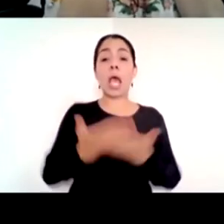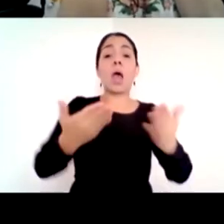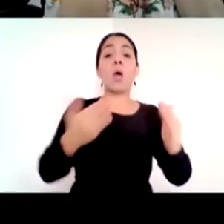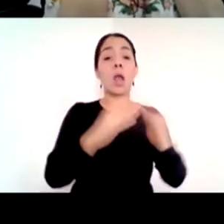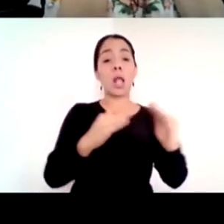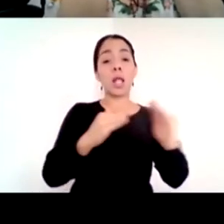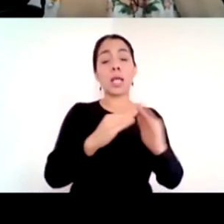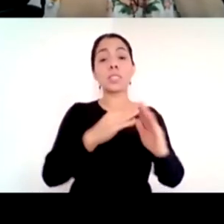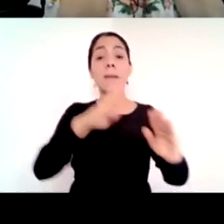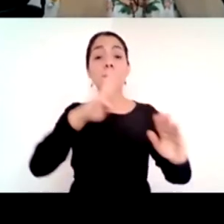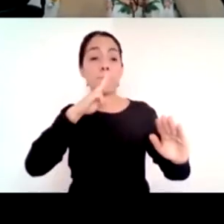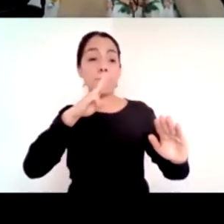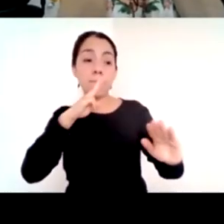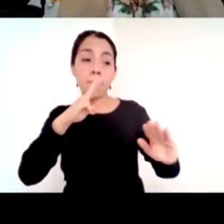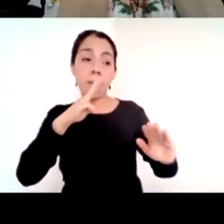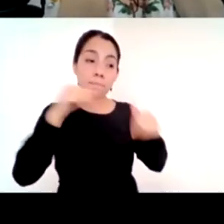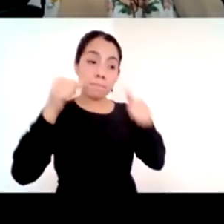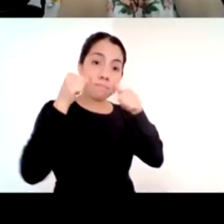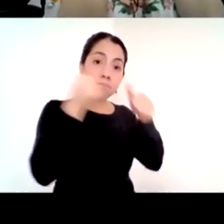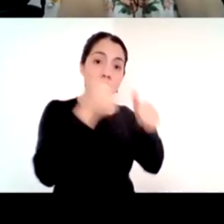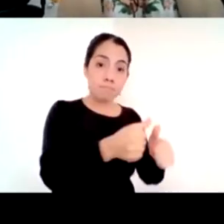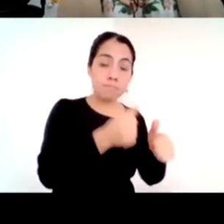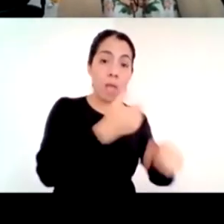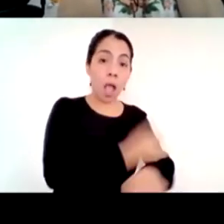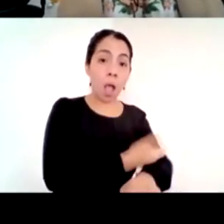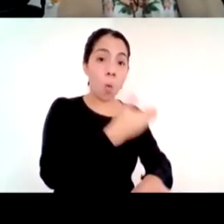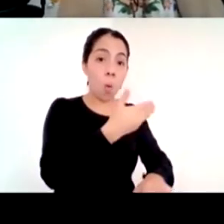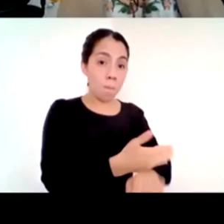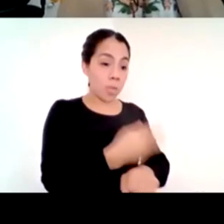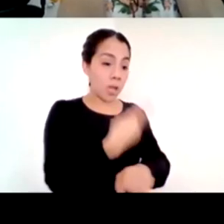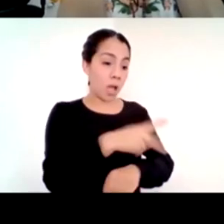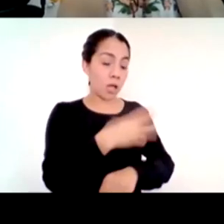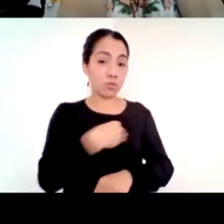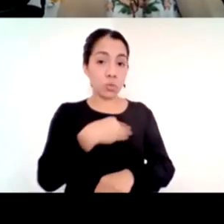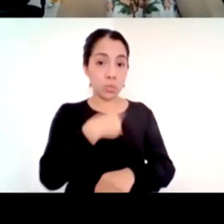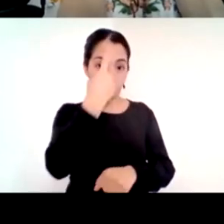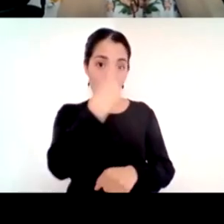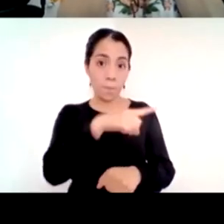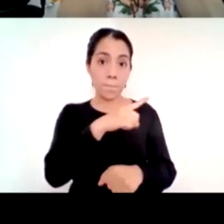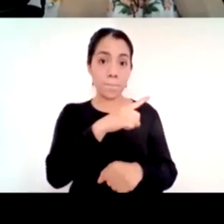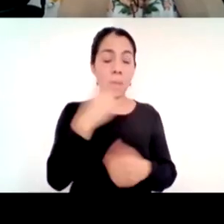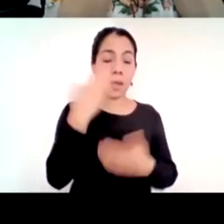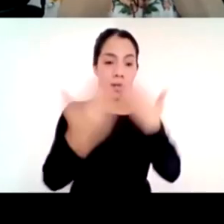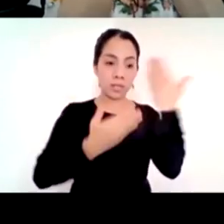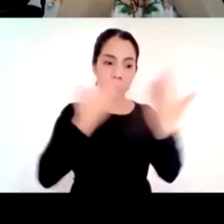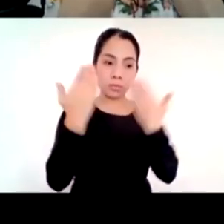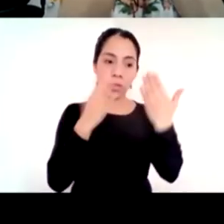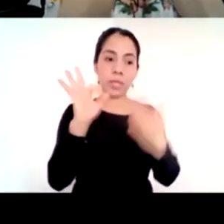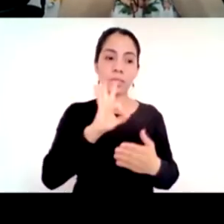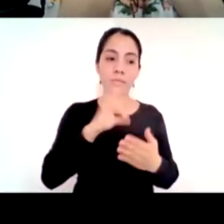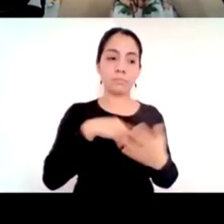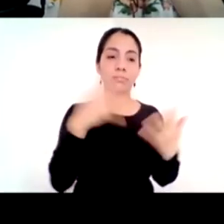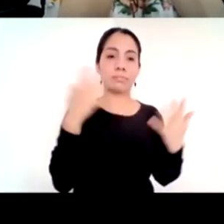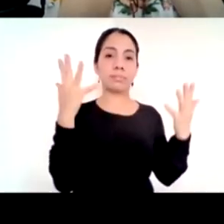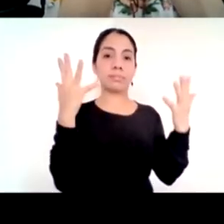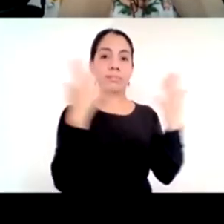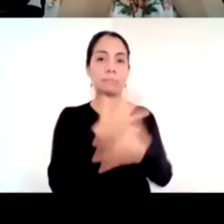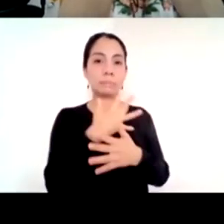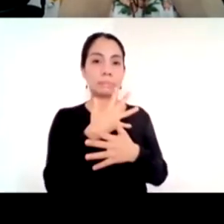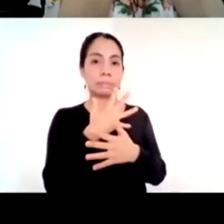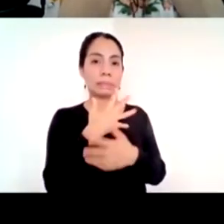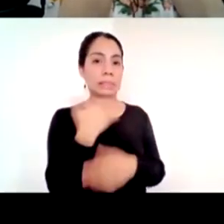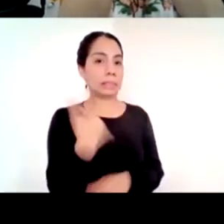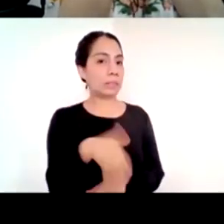hijos pues se dieron cuenta de lo difícil que es tener sentado y concentrado a un niño a una